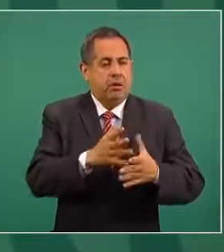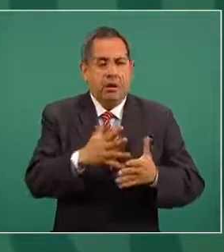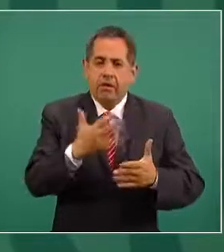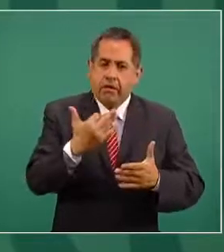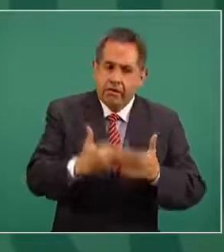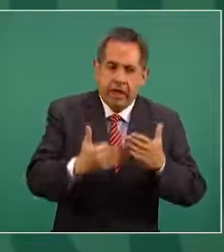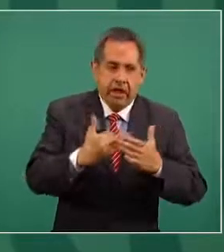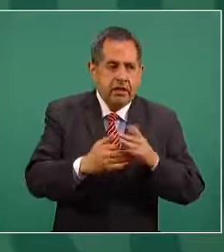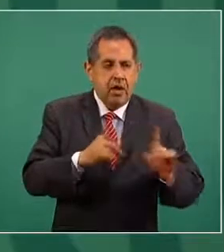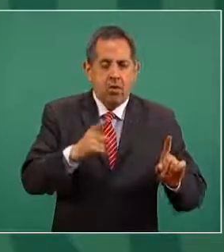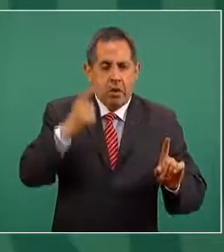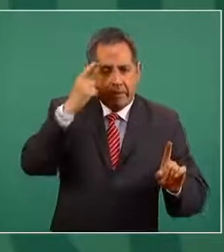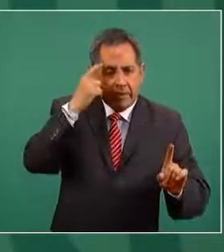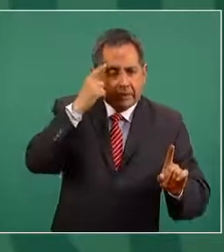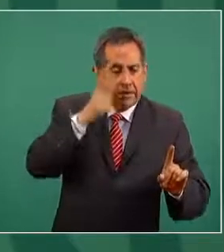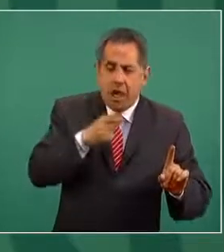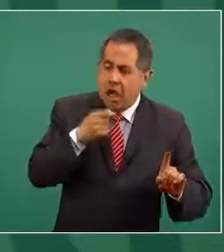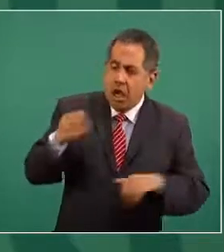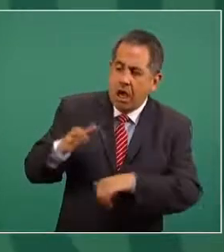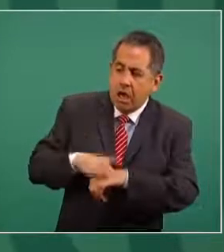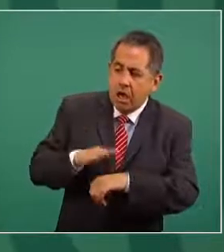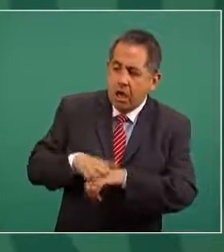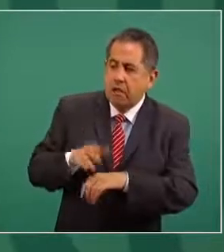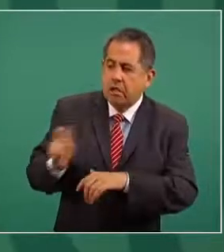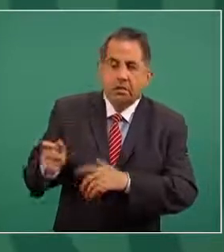que había